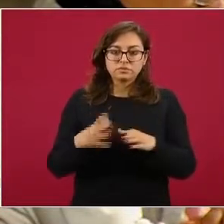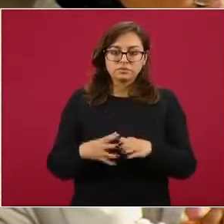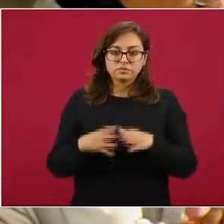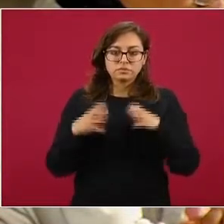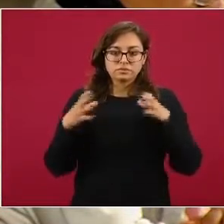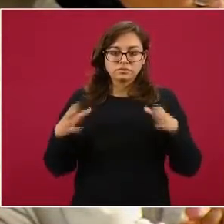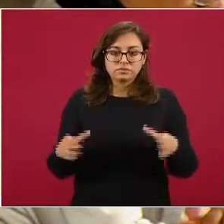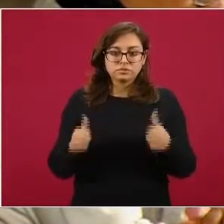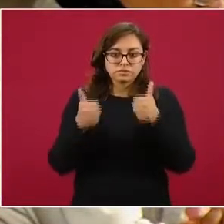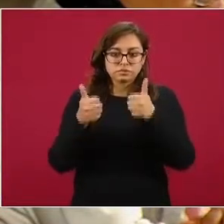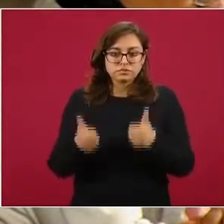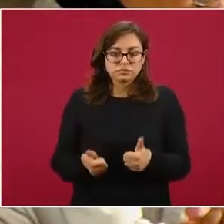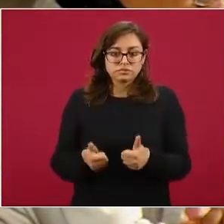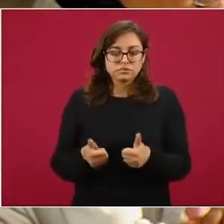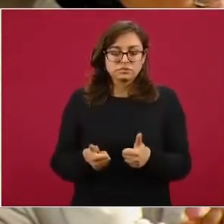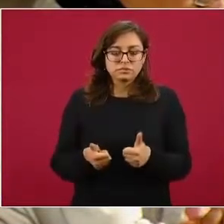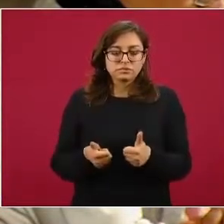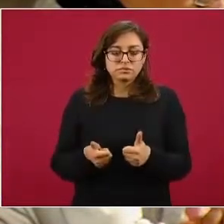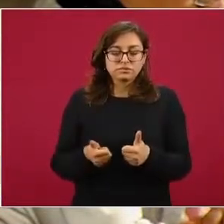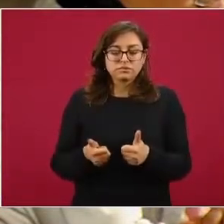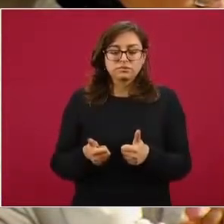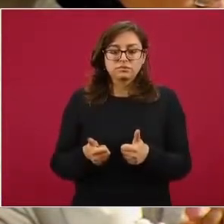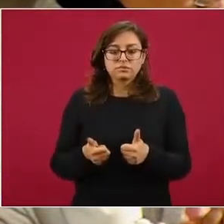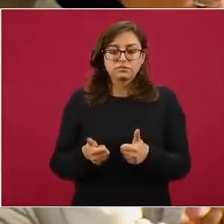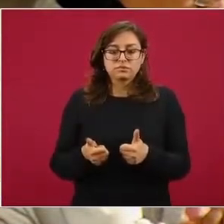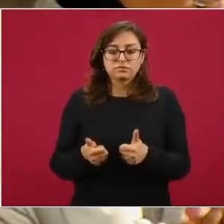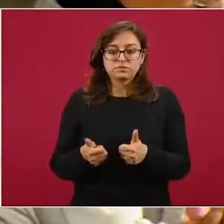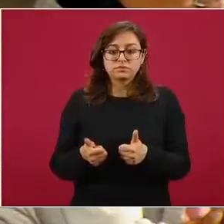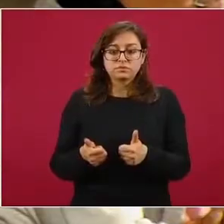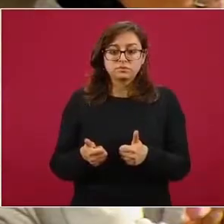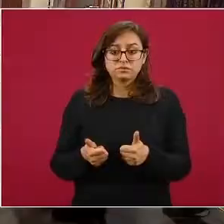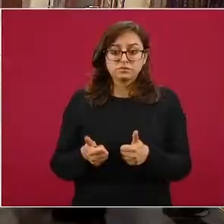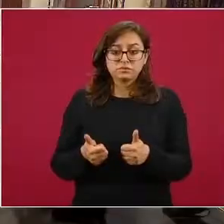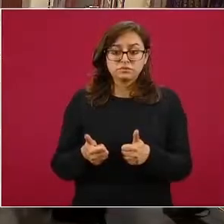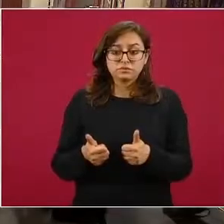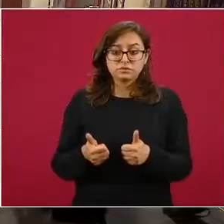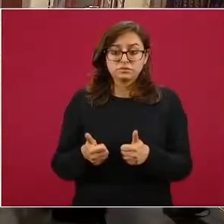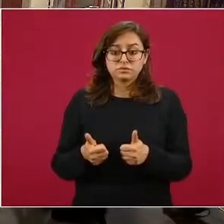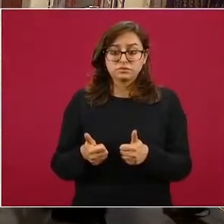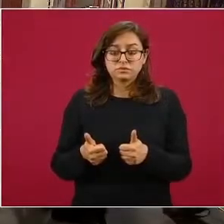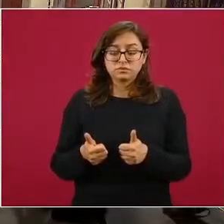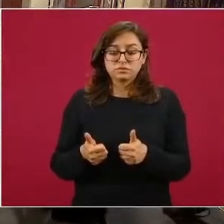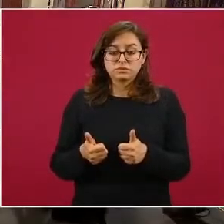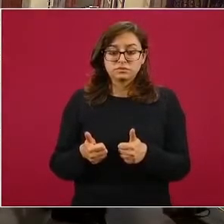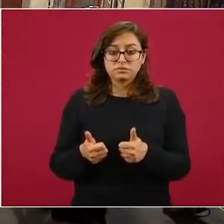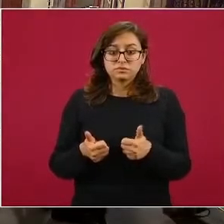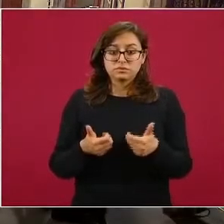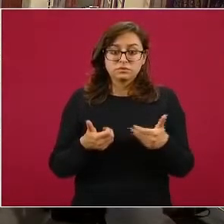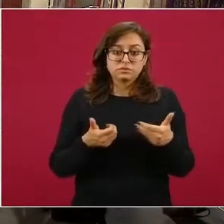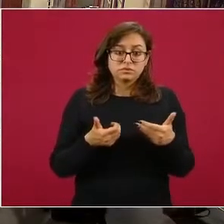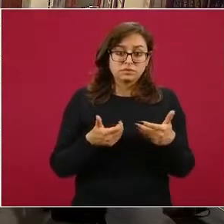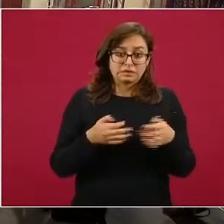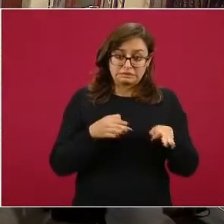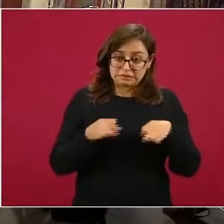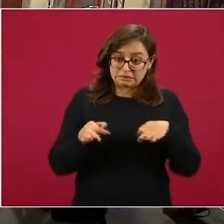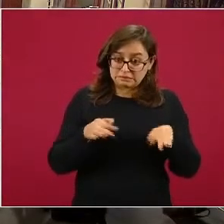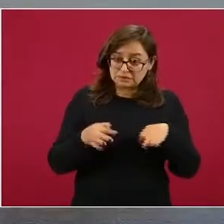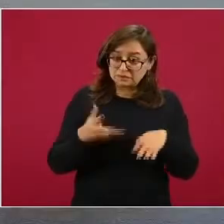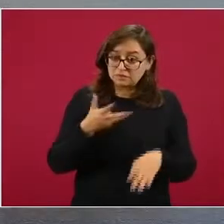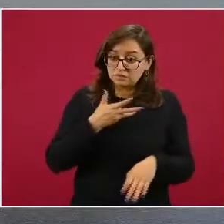residentes. Si habría espacios laborales en el sector público o cómo sería